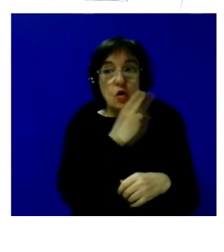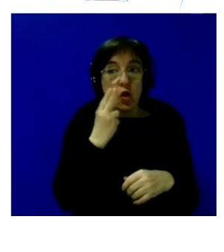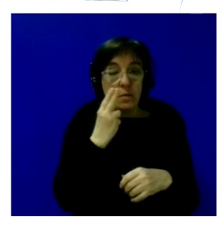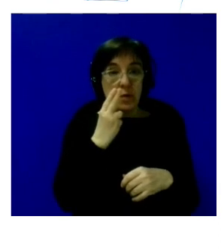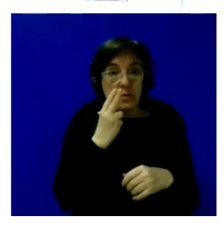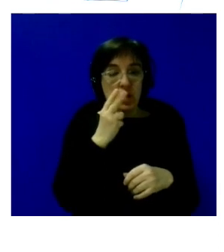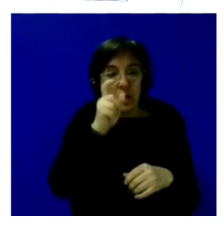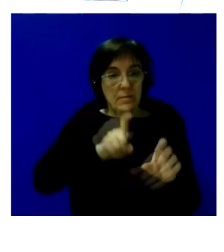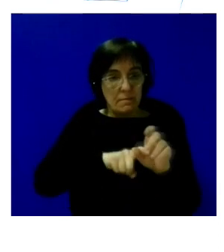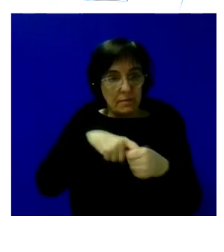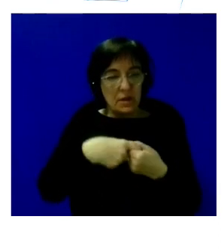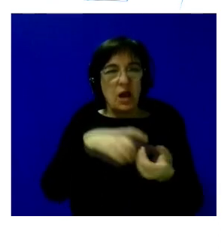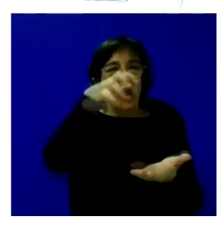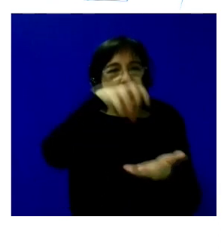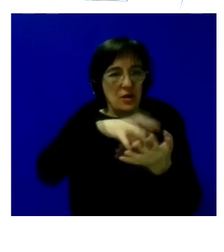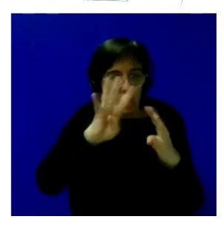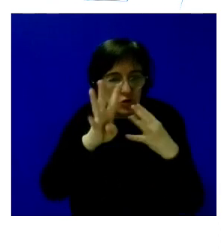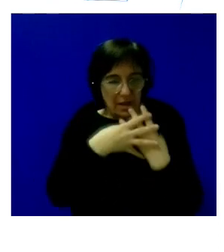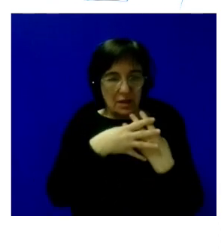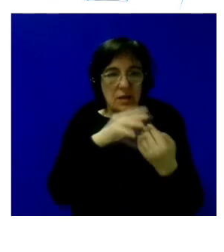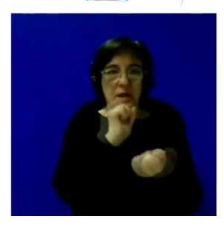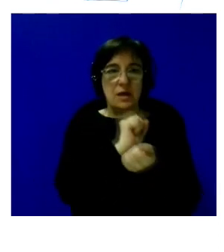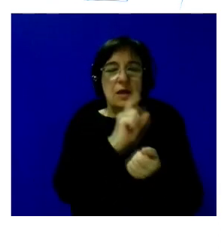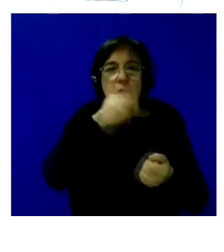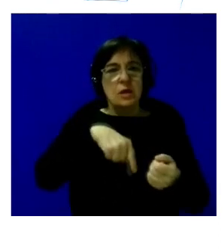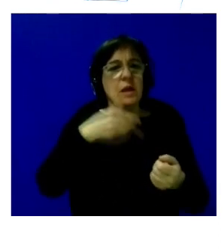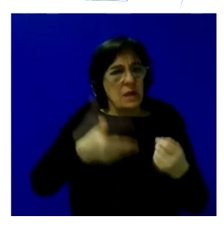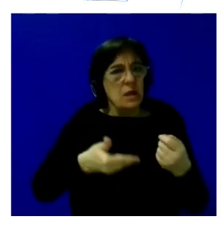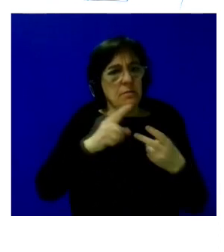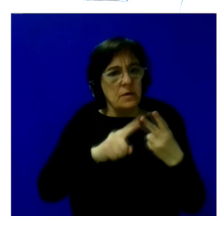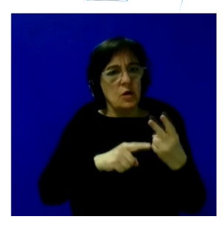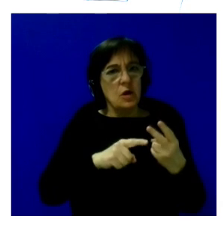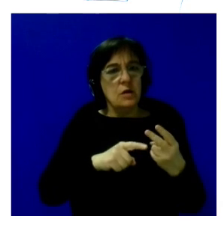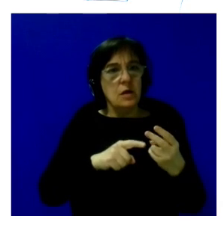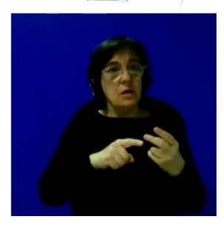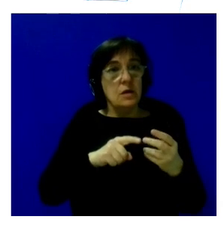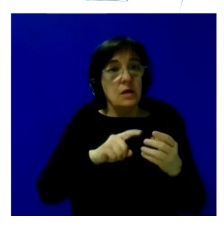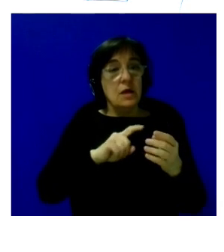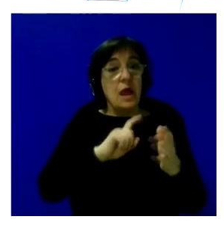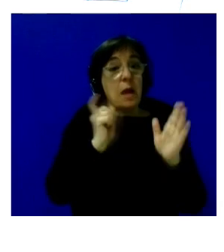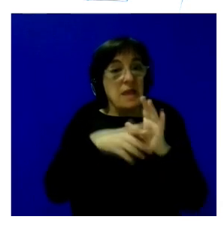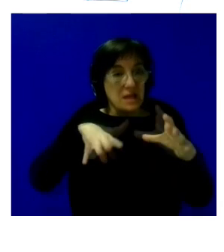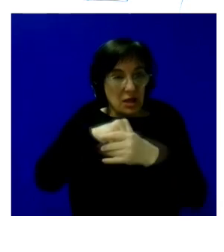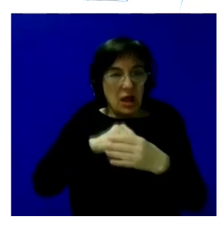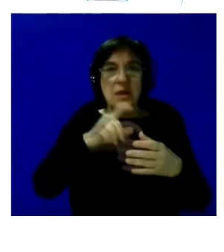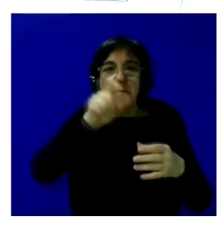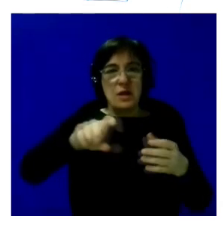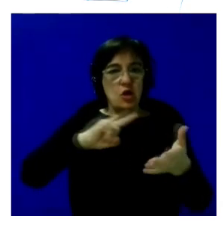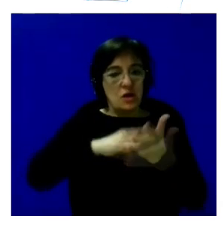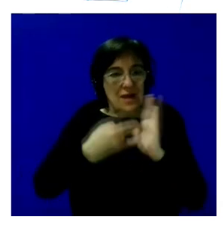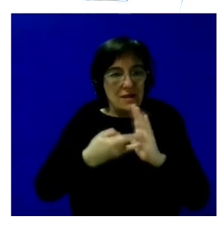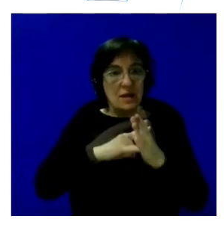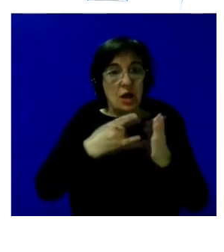implicadas tanto en centros penitenciarios pero también de una manera muy significada en plena inclusión las técnicas las personas técnicas de retoma